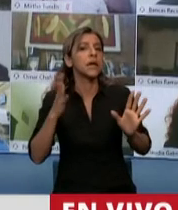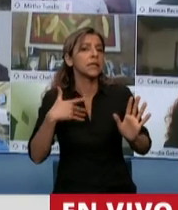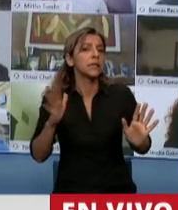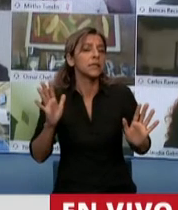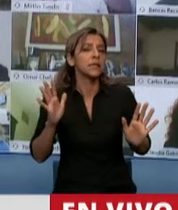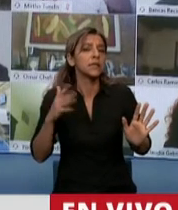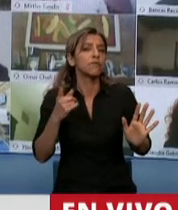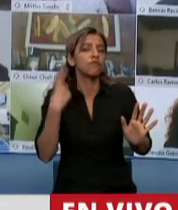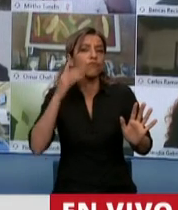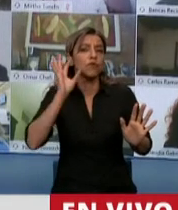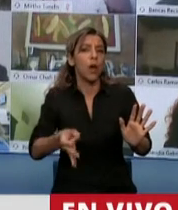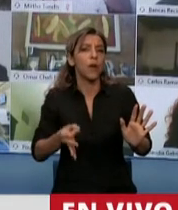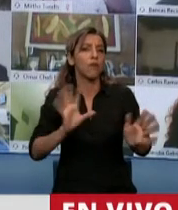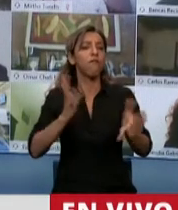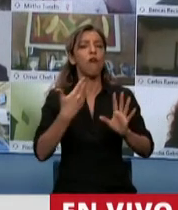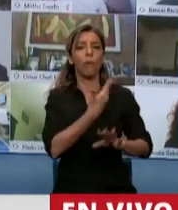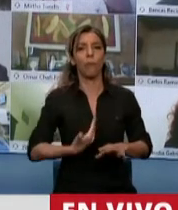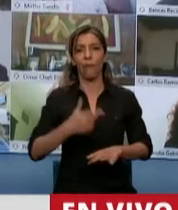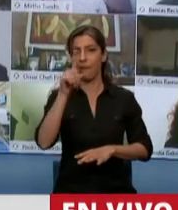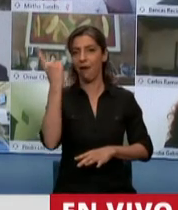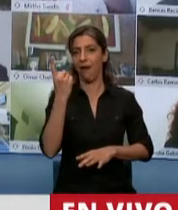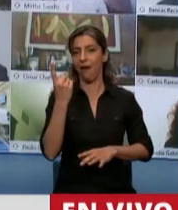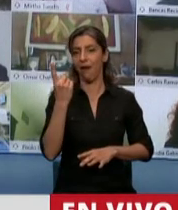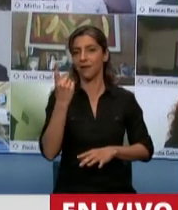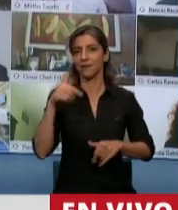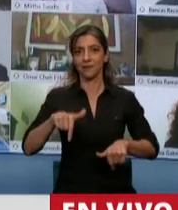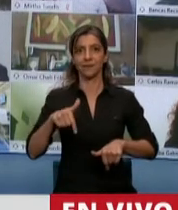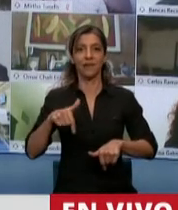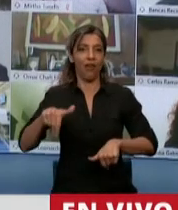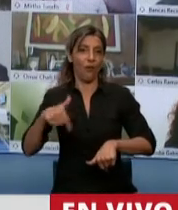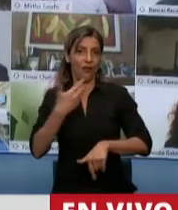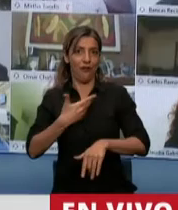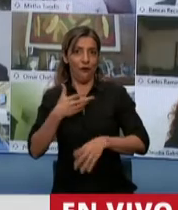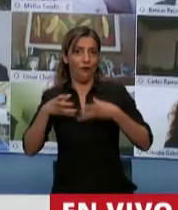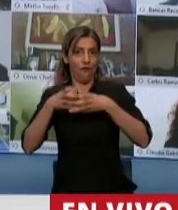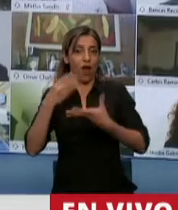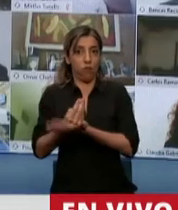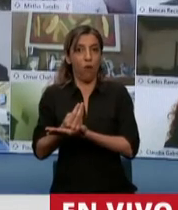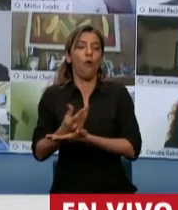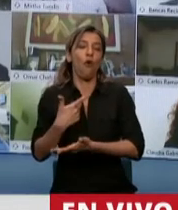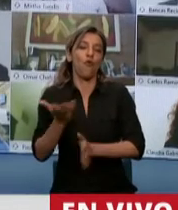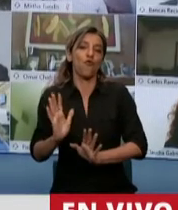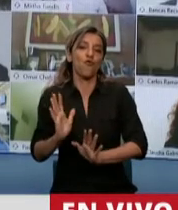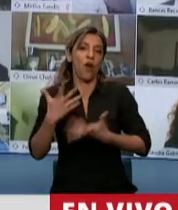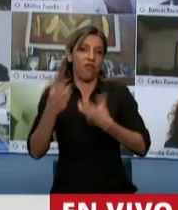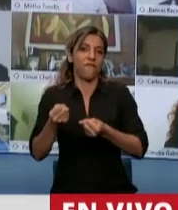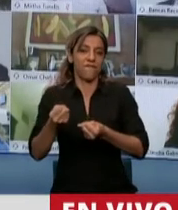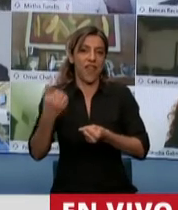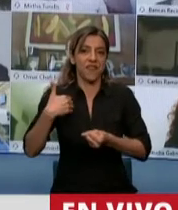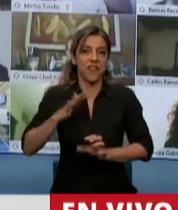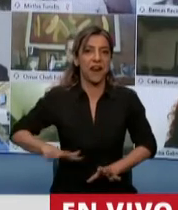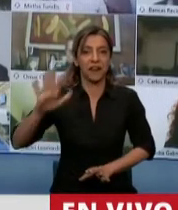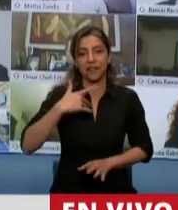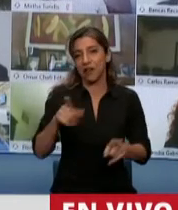respecto a la soberanía y cómo va a defender la soberanía argentina en nuestras Islas Malvinas. Me parece que este es un proyecto que viene a